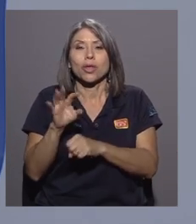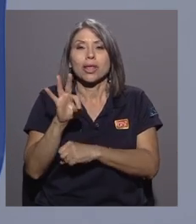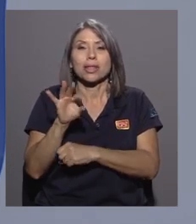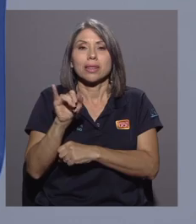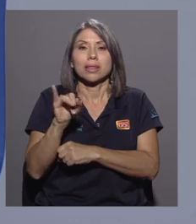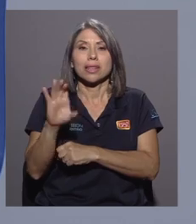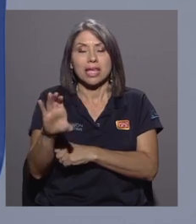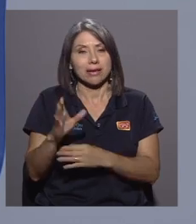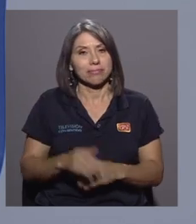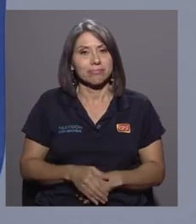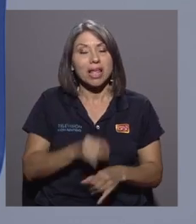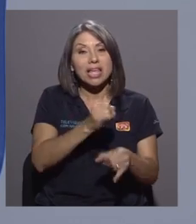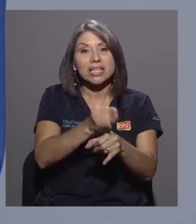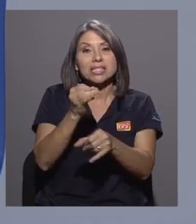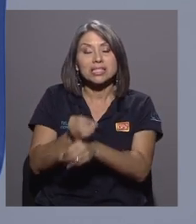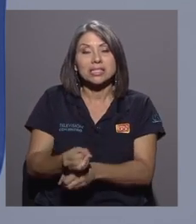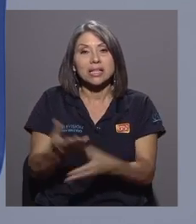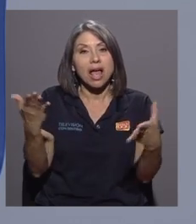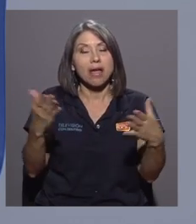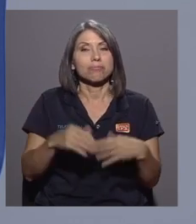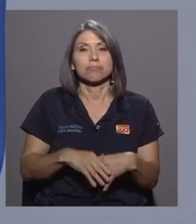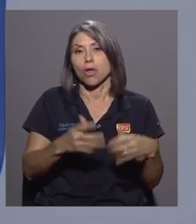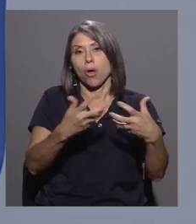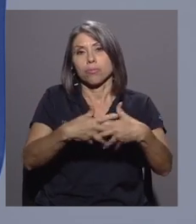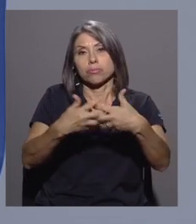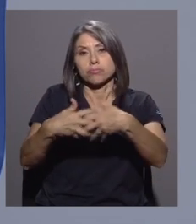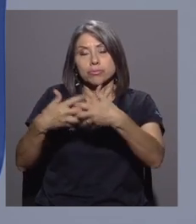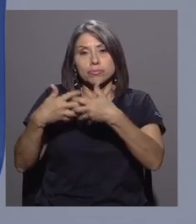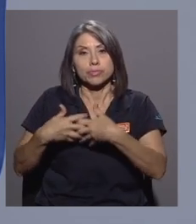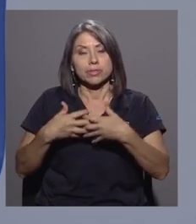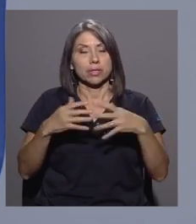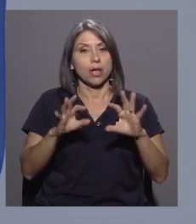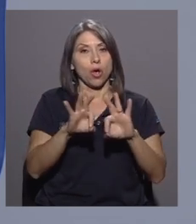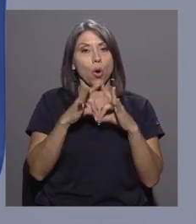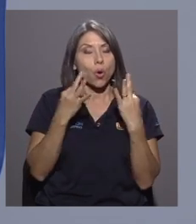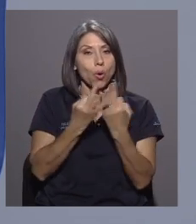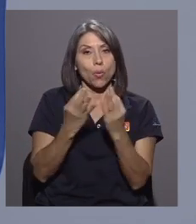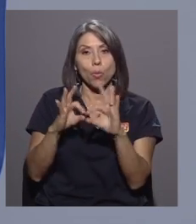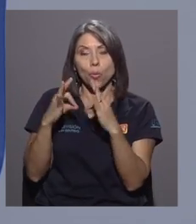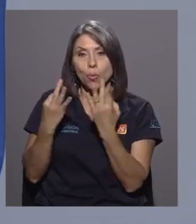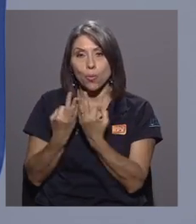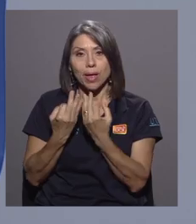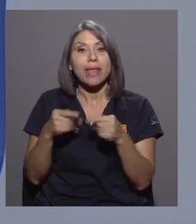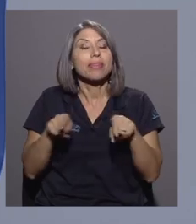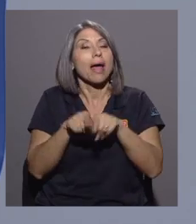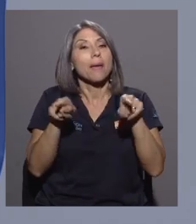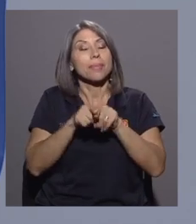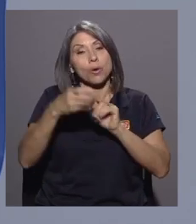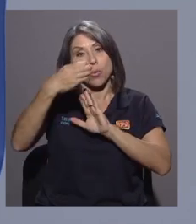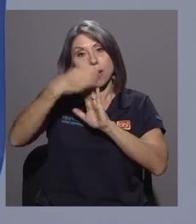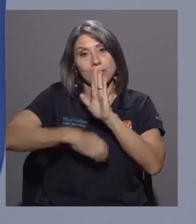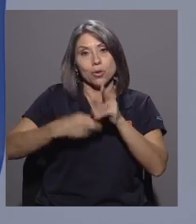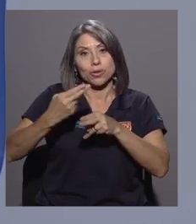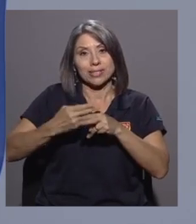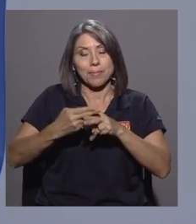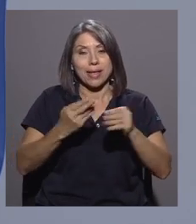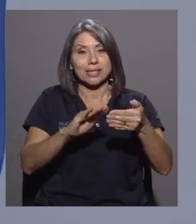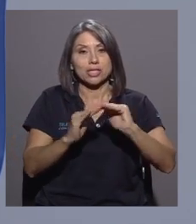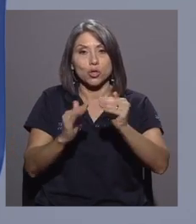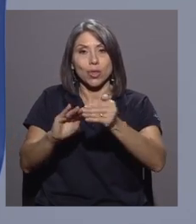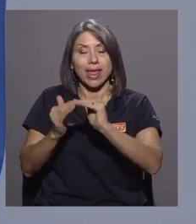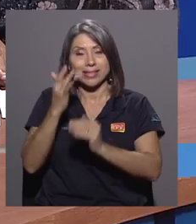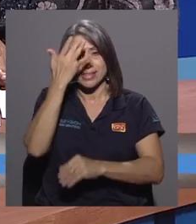hogares, en las empresas. Viene un capítulo también sobre el tema de ciudades inteligentes, es todo este proceso de